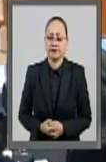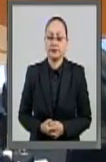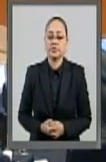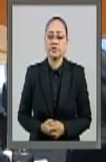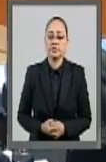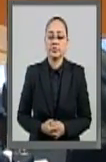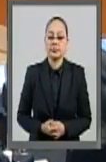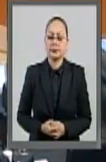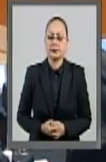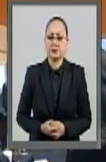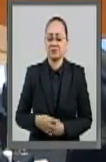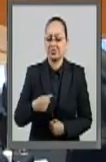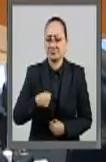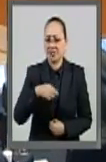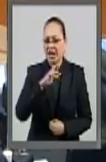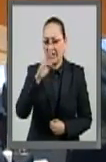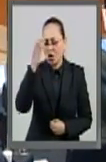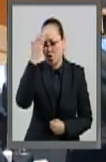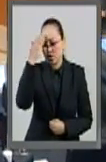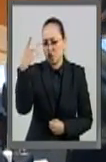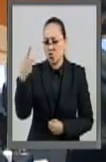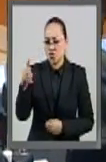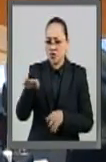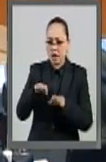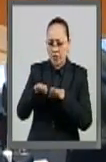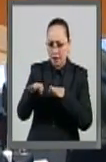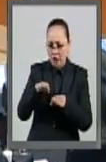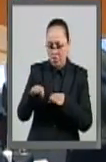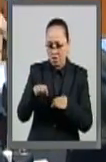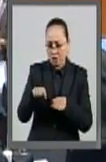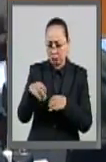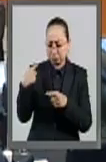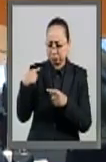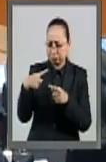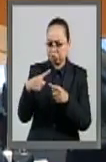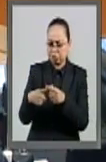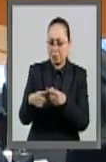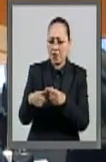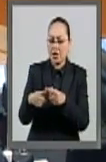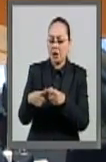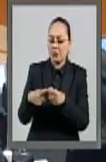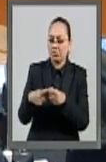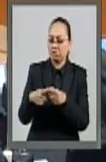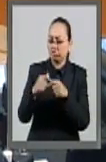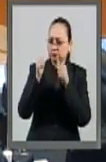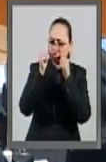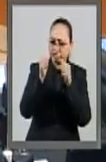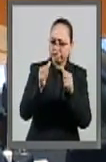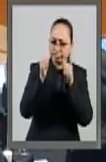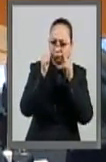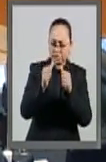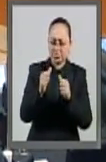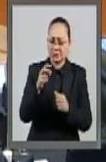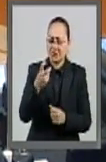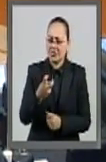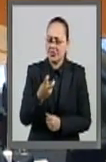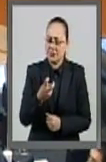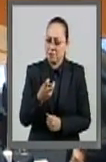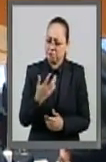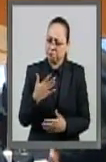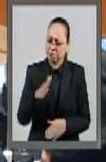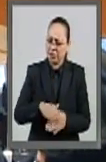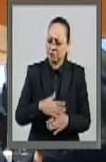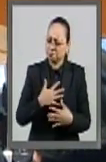el reconocer su trabajo que ha dedicado con devoción y a INCO